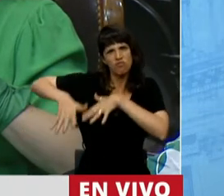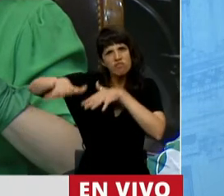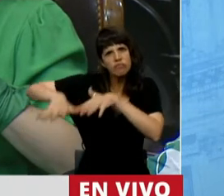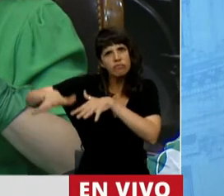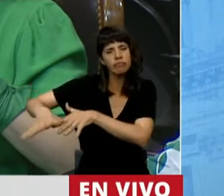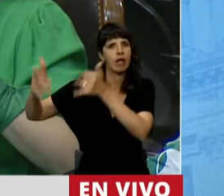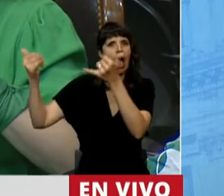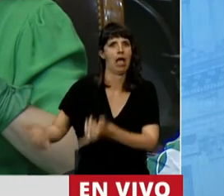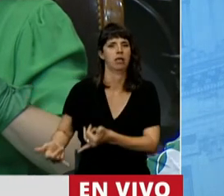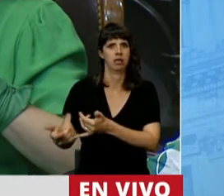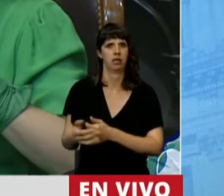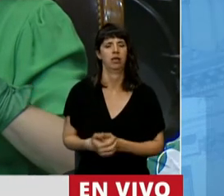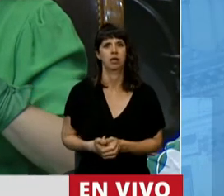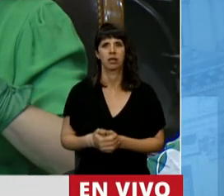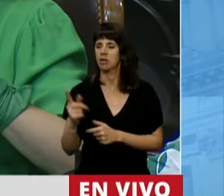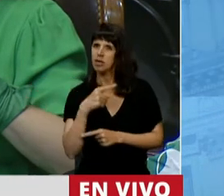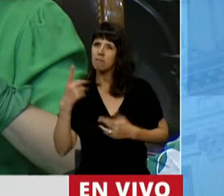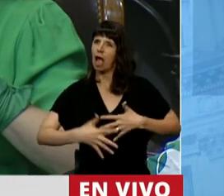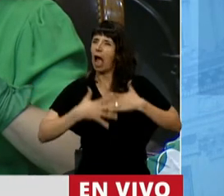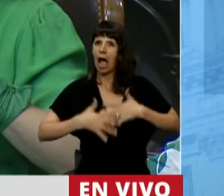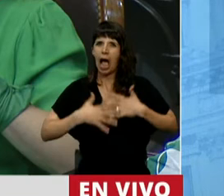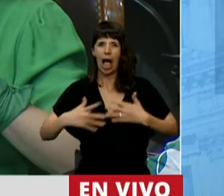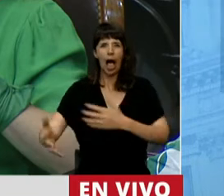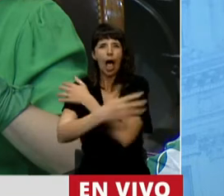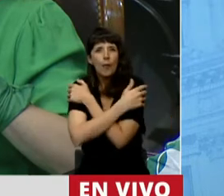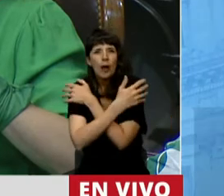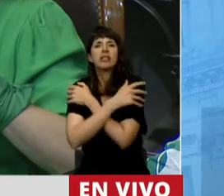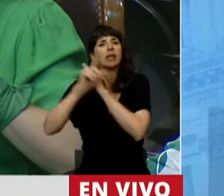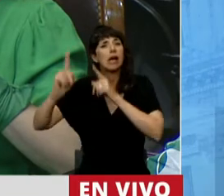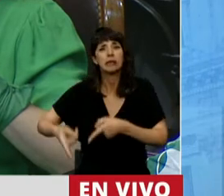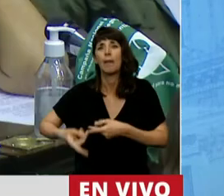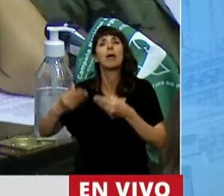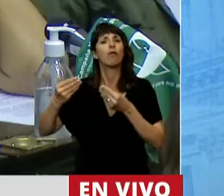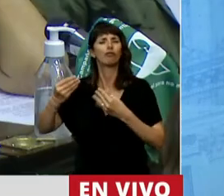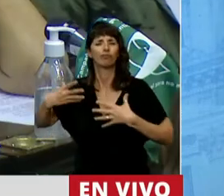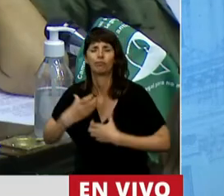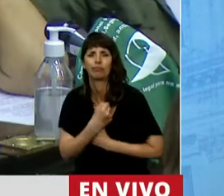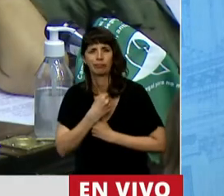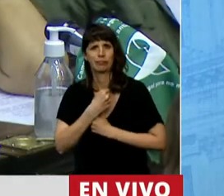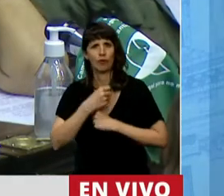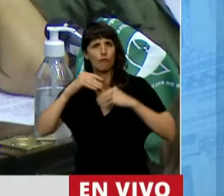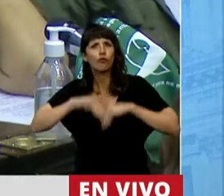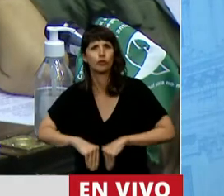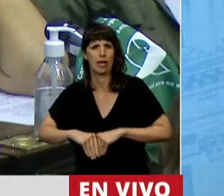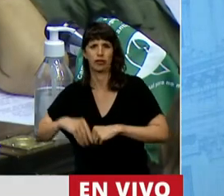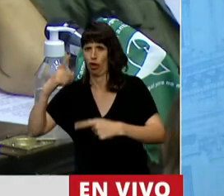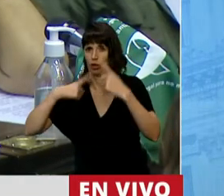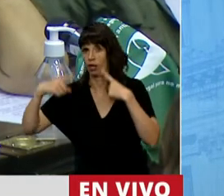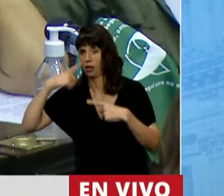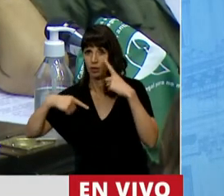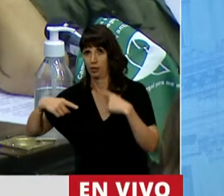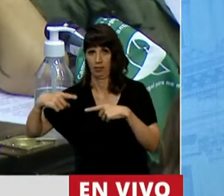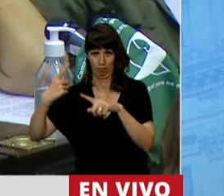alegría y también en el llanto de la frustración y se va a seguir